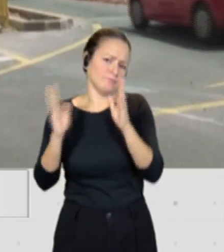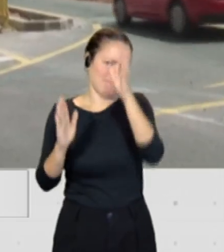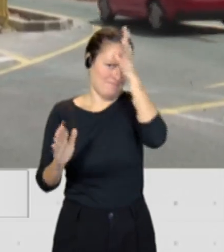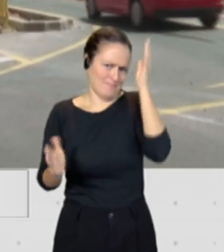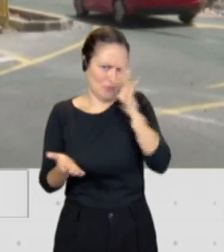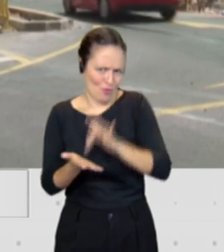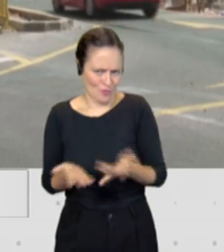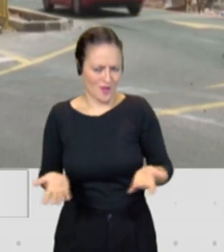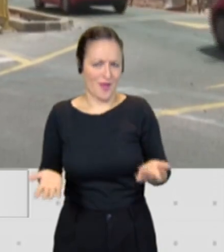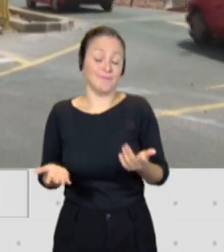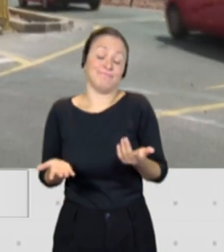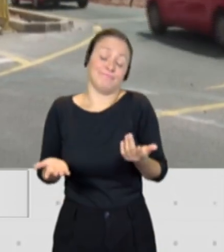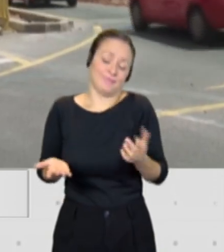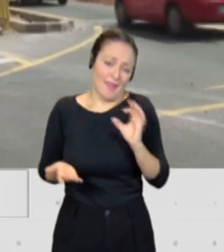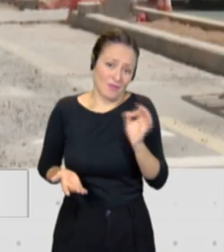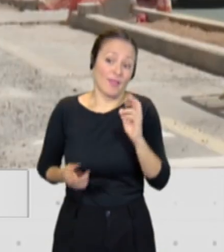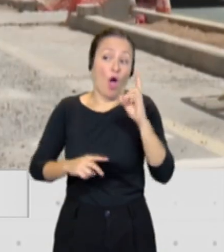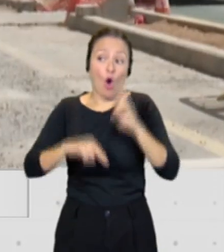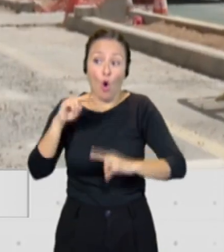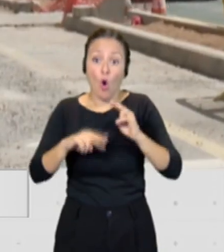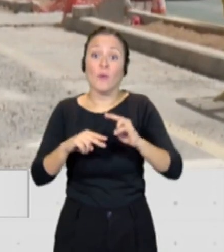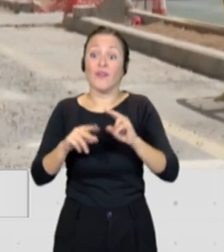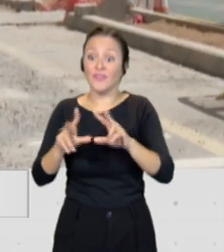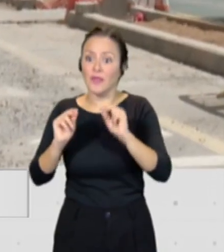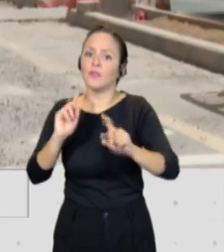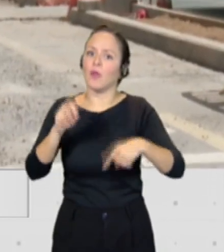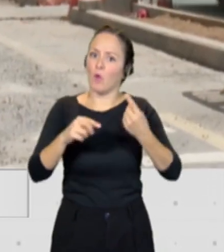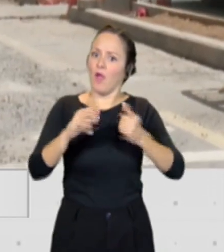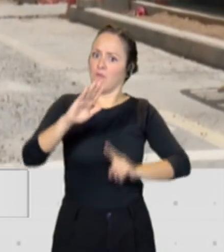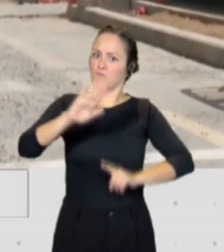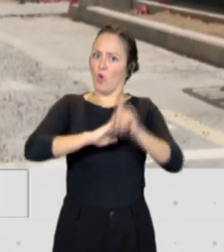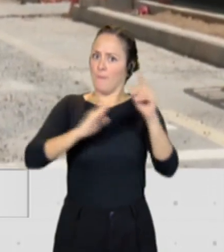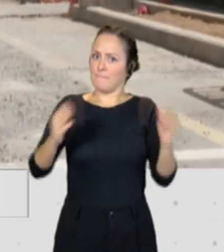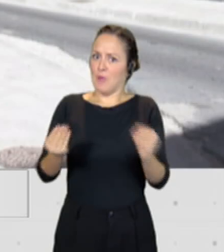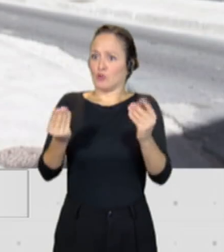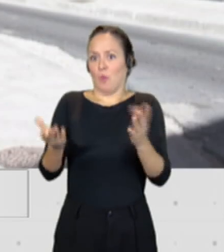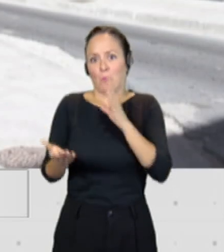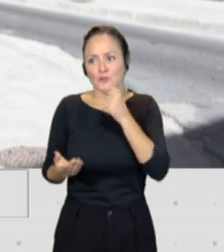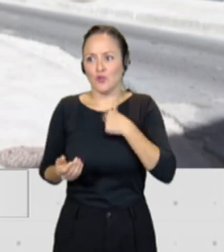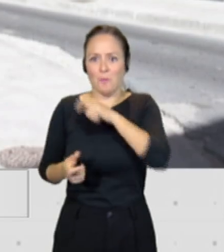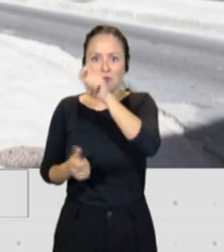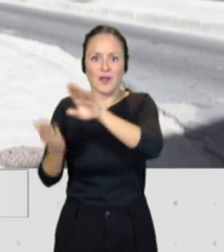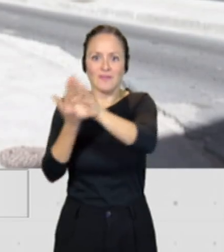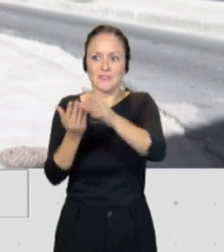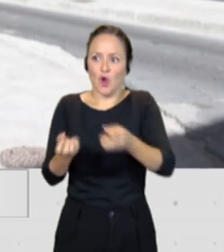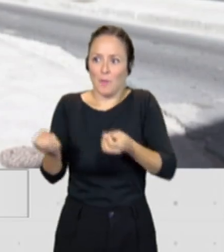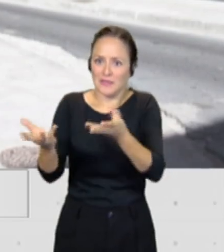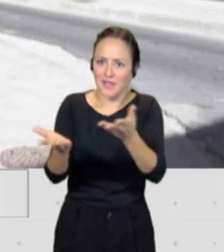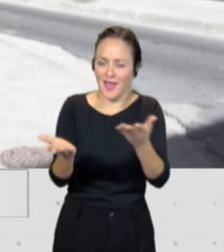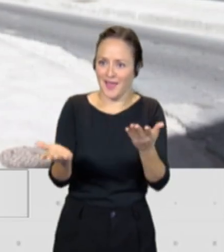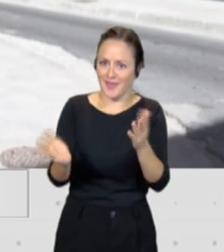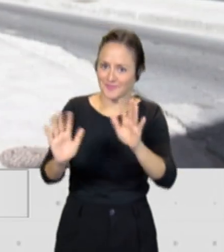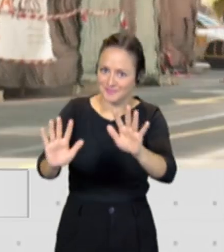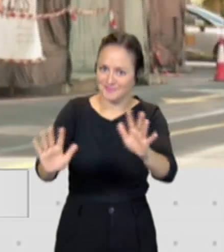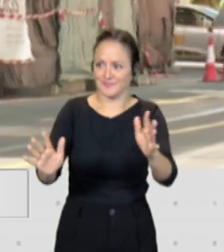verdad que tras esas obras habrá muchos avances, muchas mejoras y con eso es lo que yo, el mensaje que le quiero transmitir a los vecinos y vecinas que